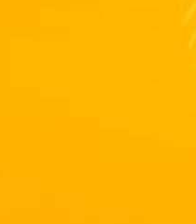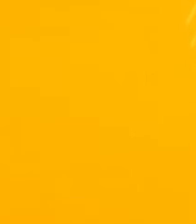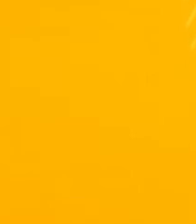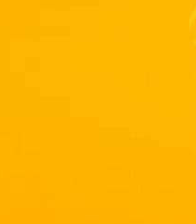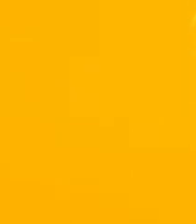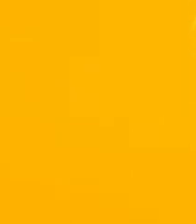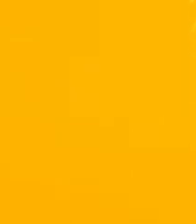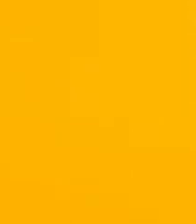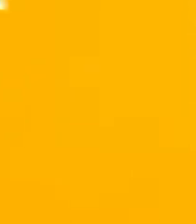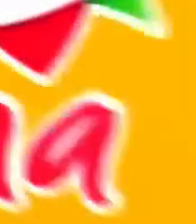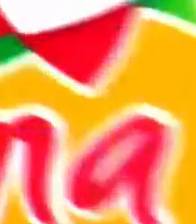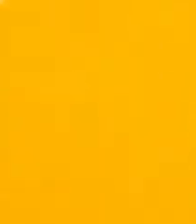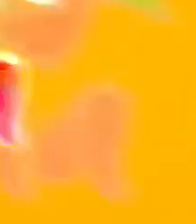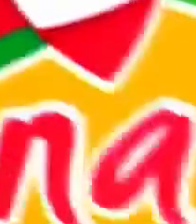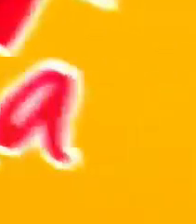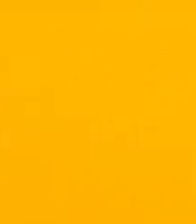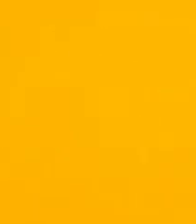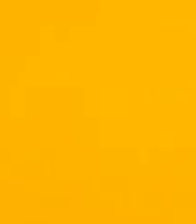Gelatina Zifrut Zifrut